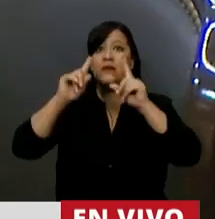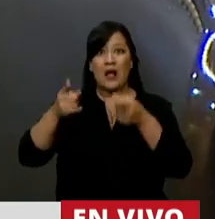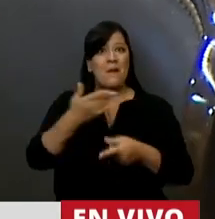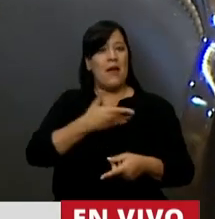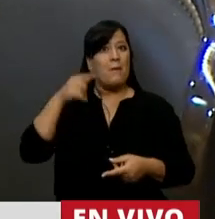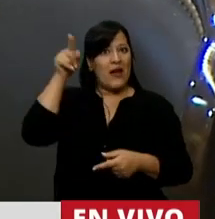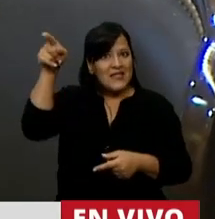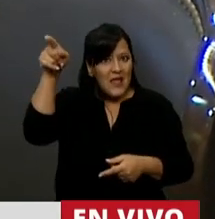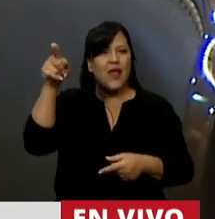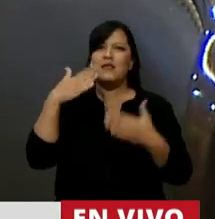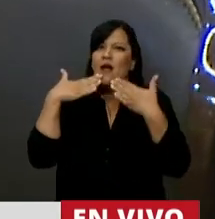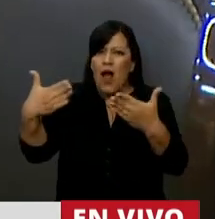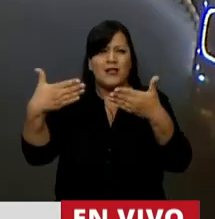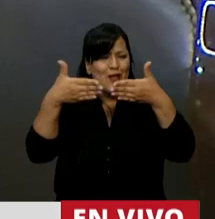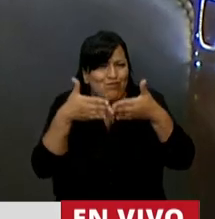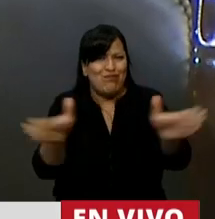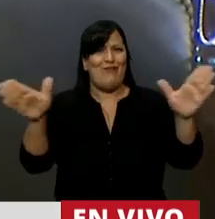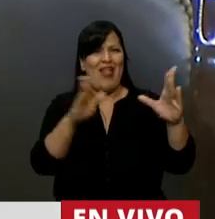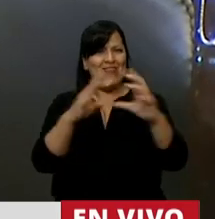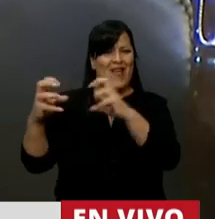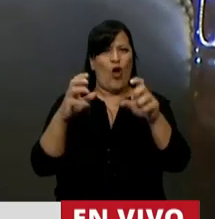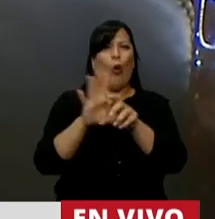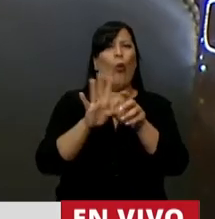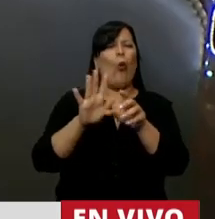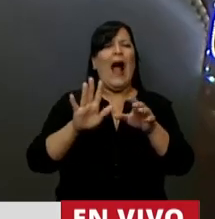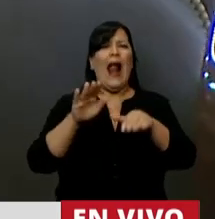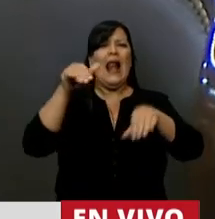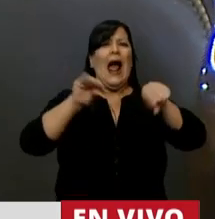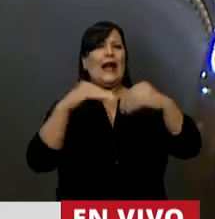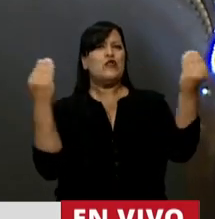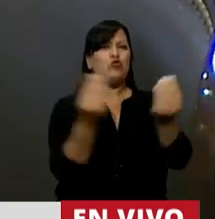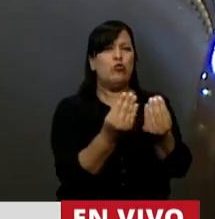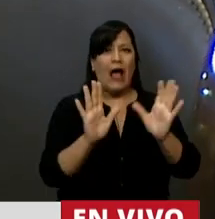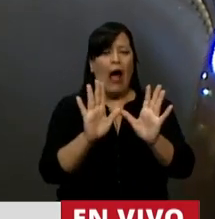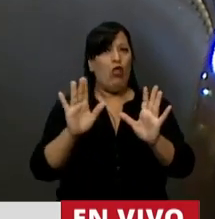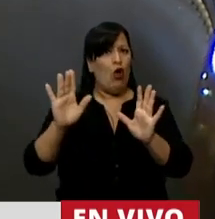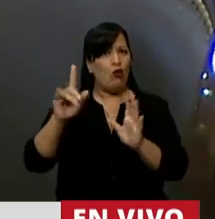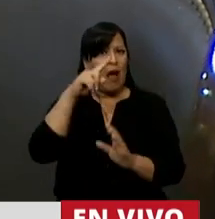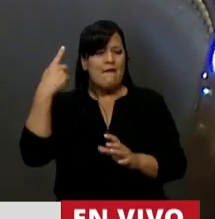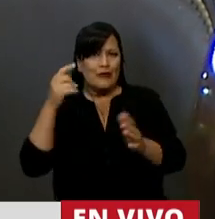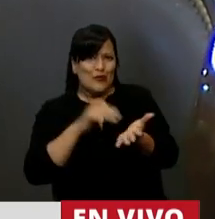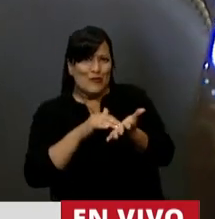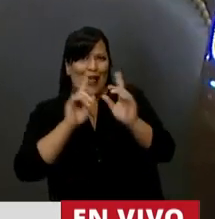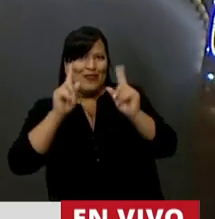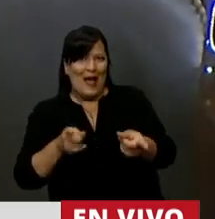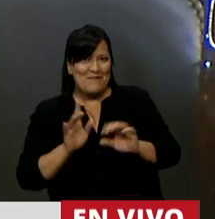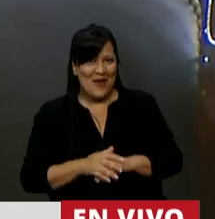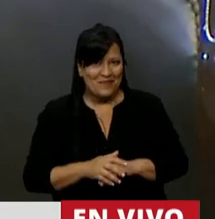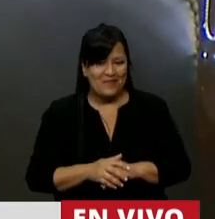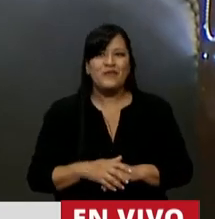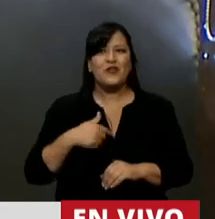discusión y que no se desvincula del resultado de esa discusión. También celebro